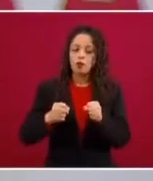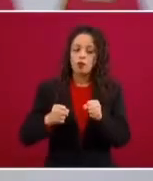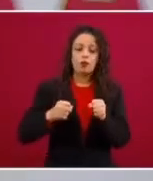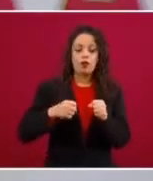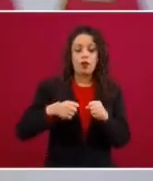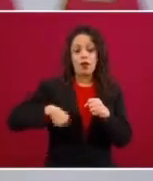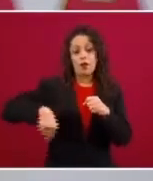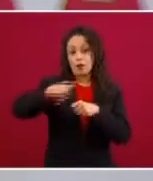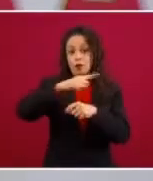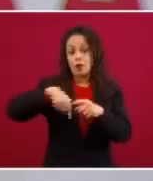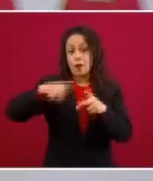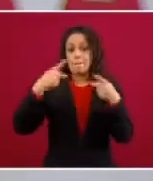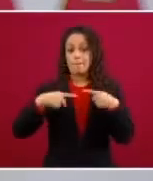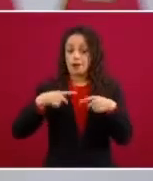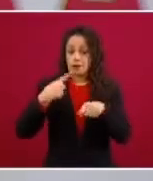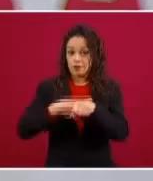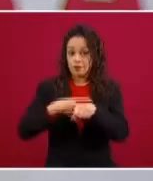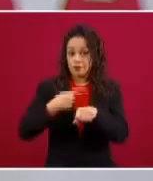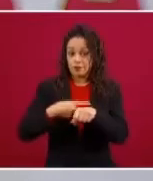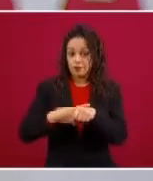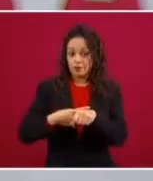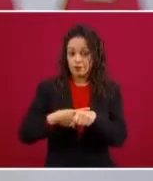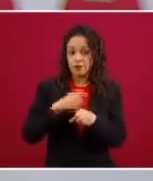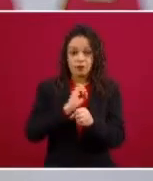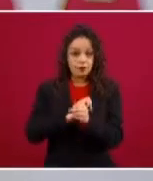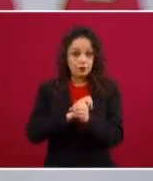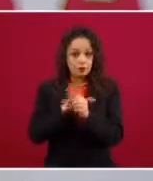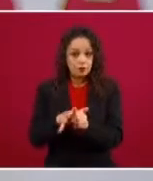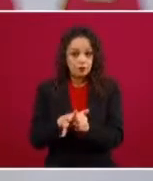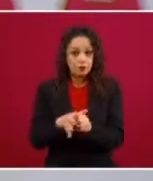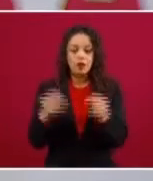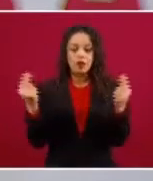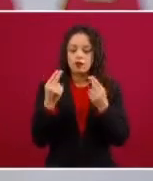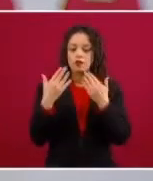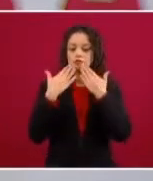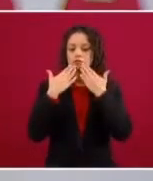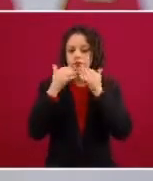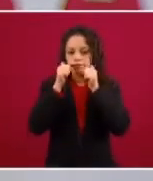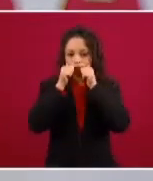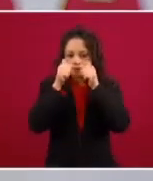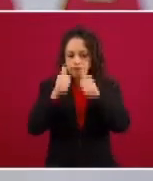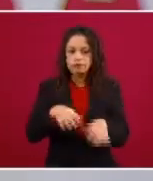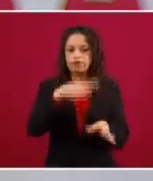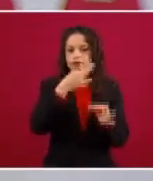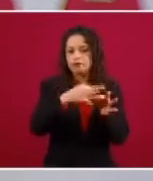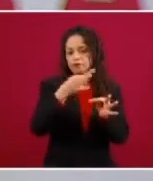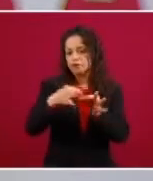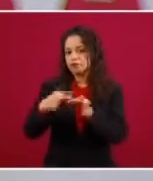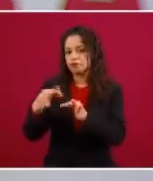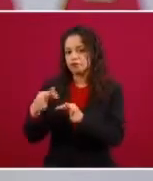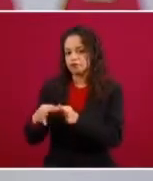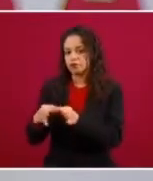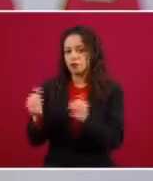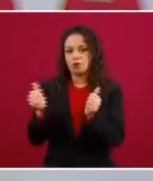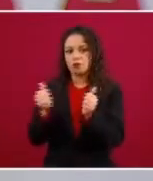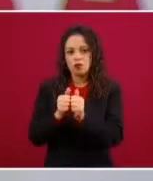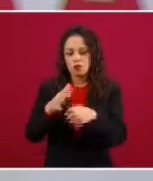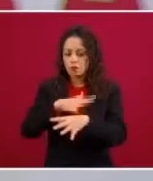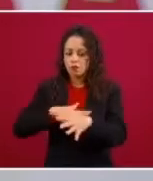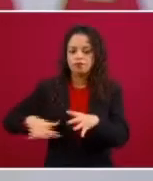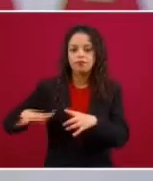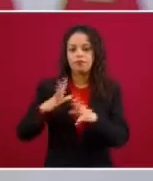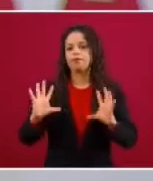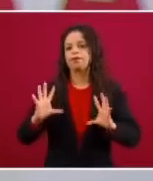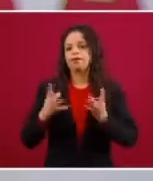por el COVID tengan una atención multidisciplinaria efectiva y en equipo, sin descuidar a los